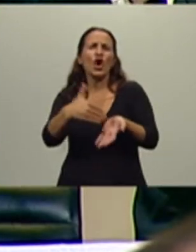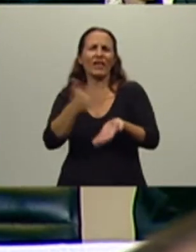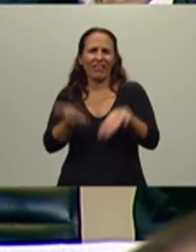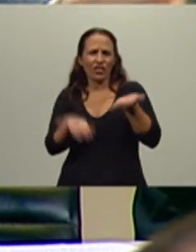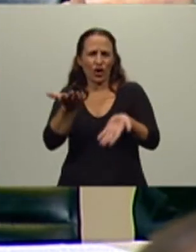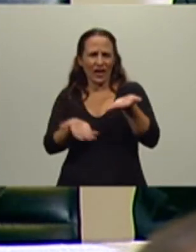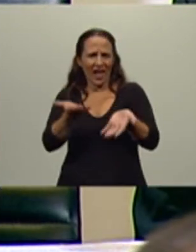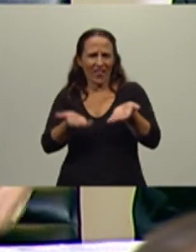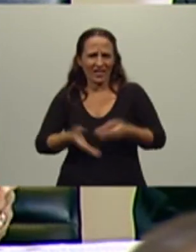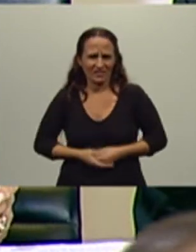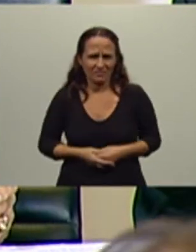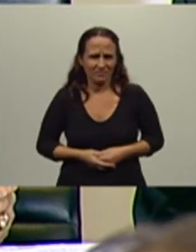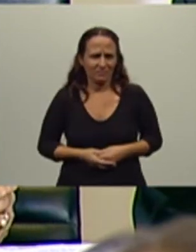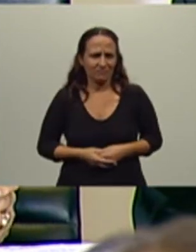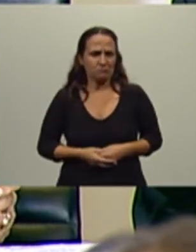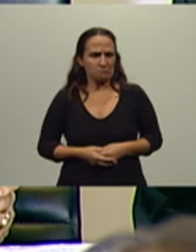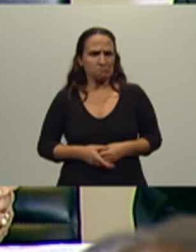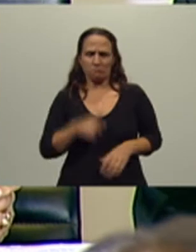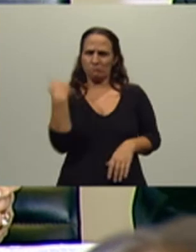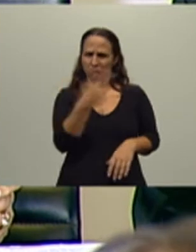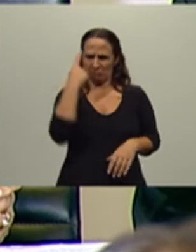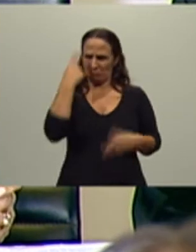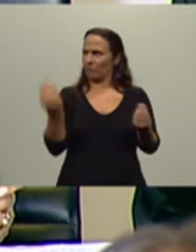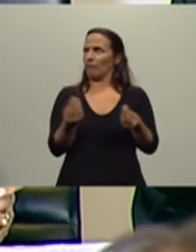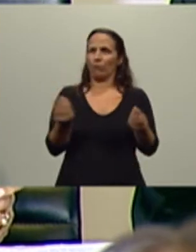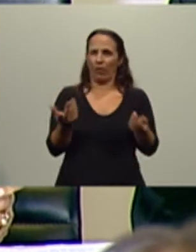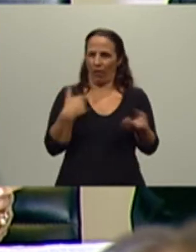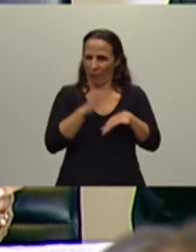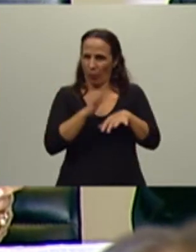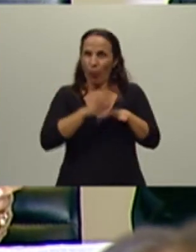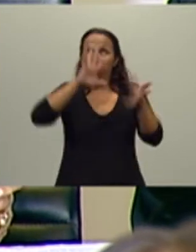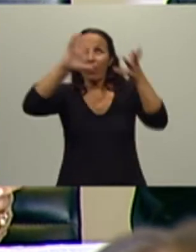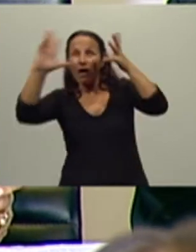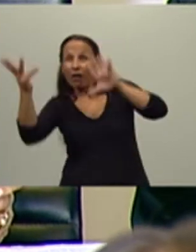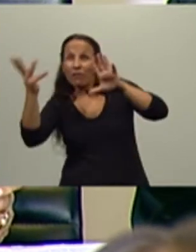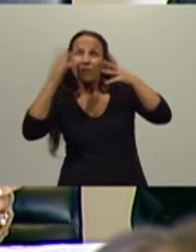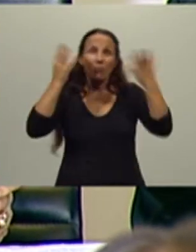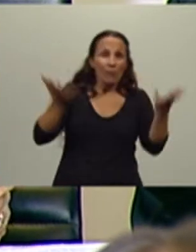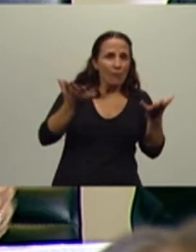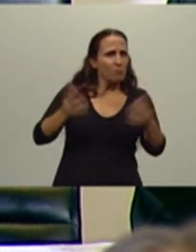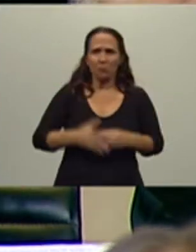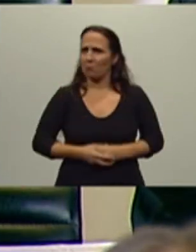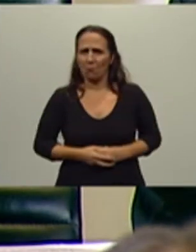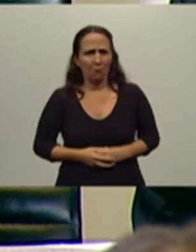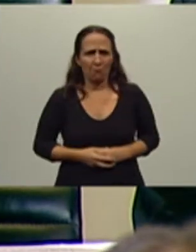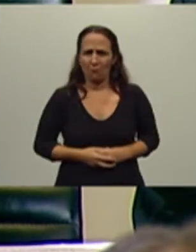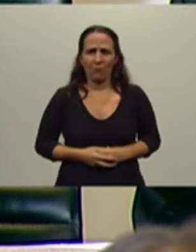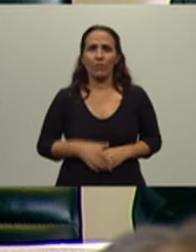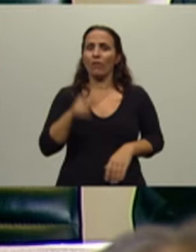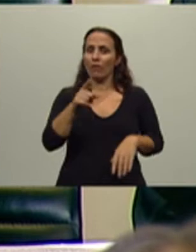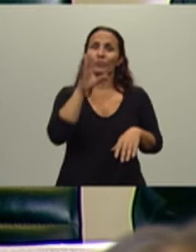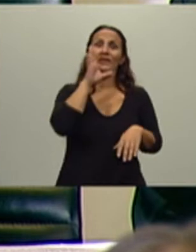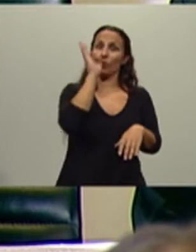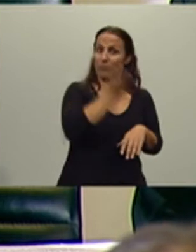esa época. Y ustedes dirán, ¿cuál fue la razón? ¿Alguna razón climática? ¿Algo habrá habido? No, muy simple, con el